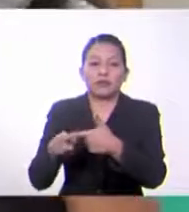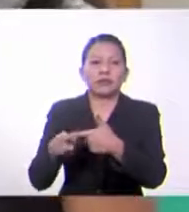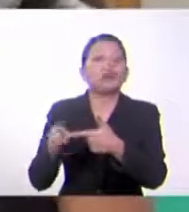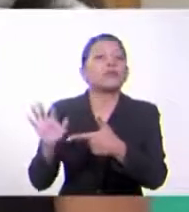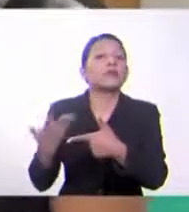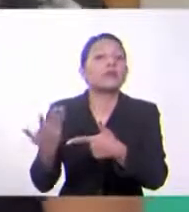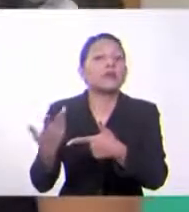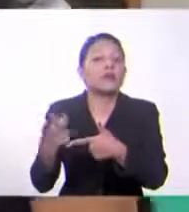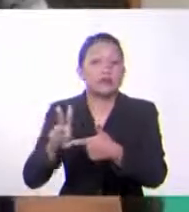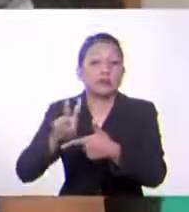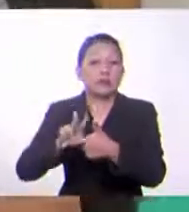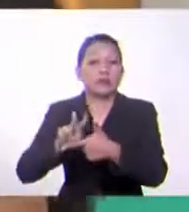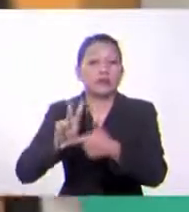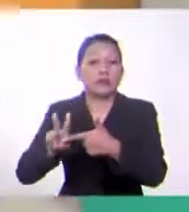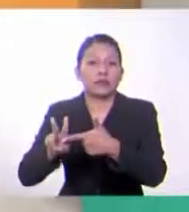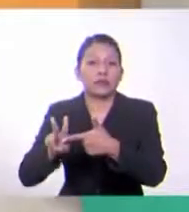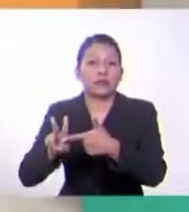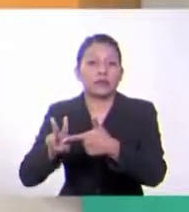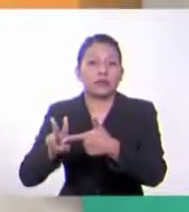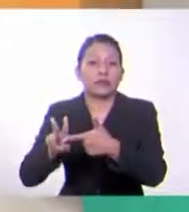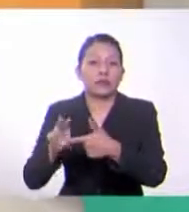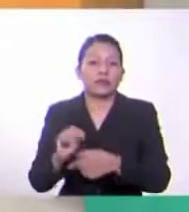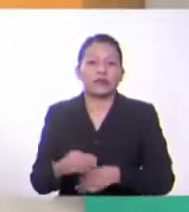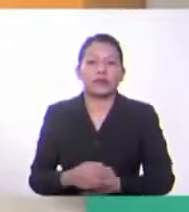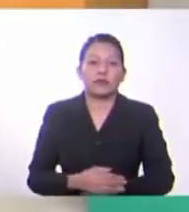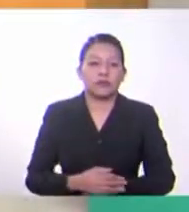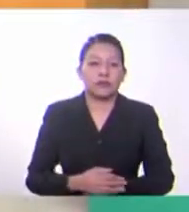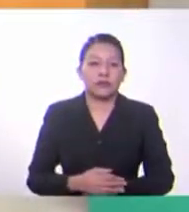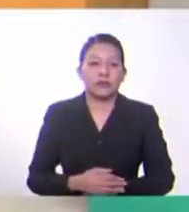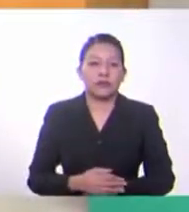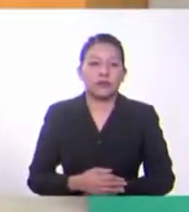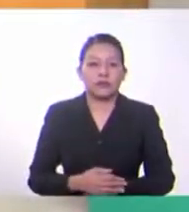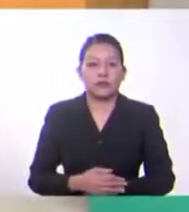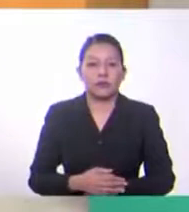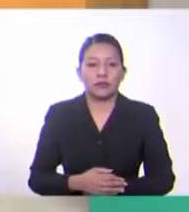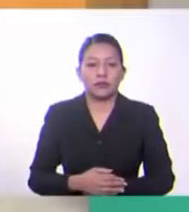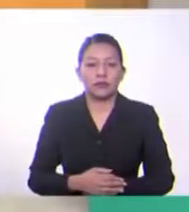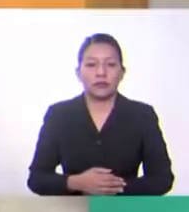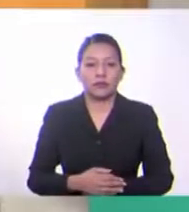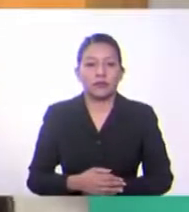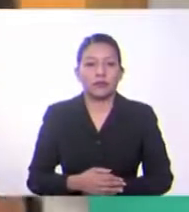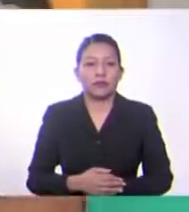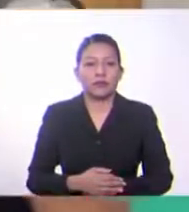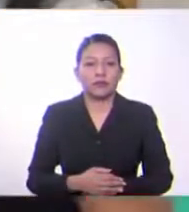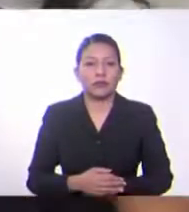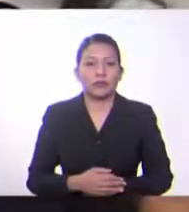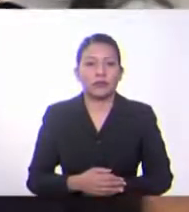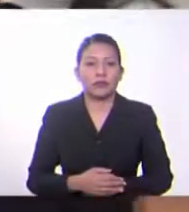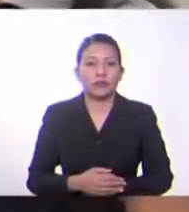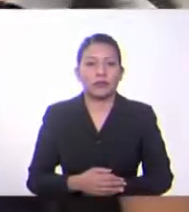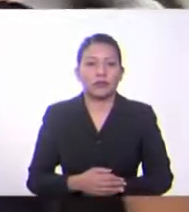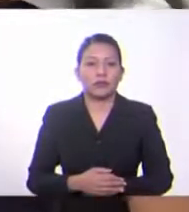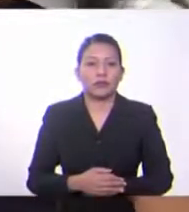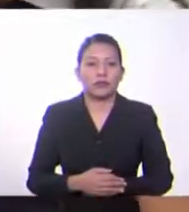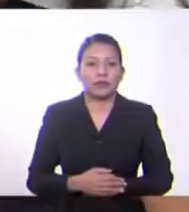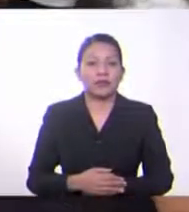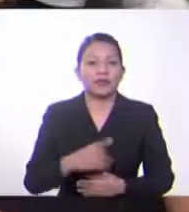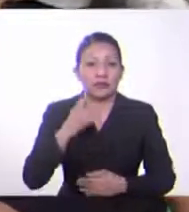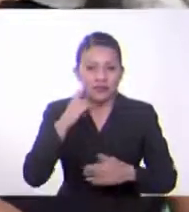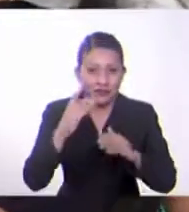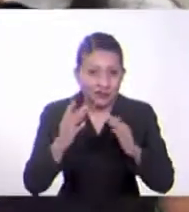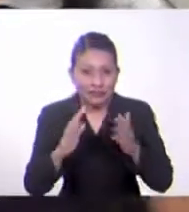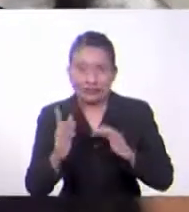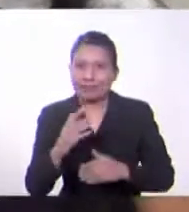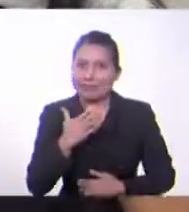recibía 22 lempiras. Entre 22. Y como con Anita, mi división